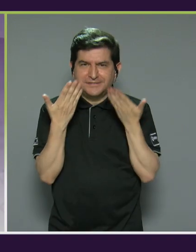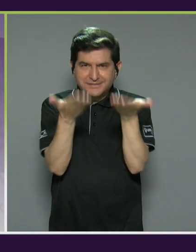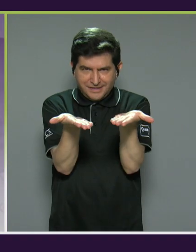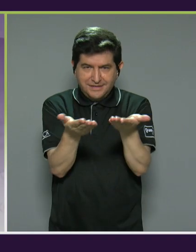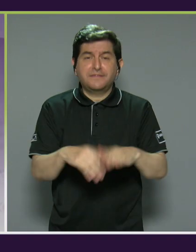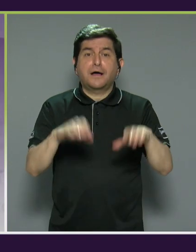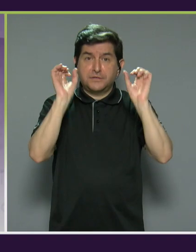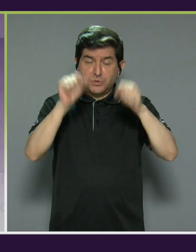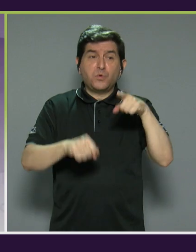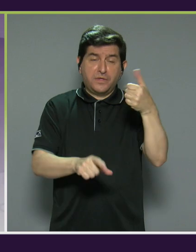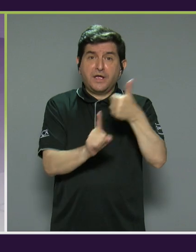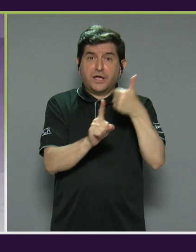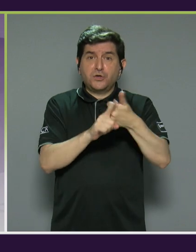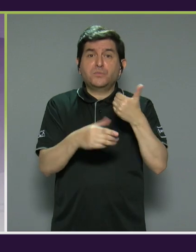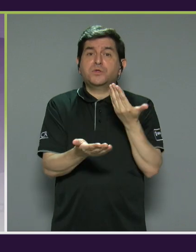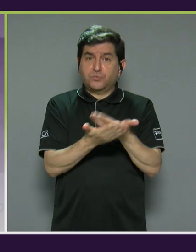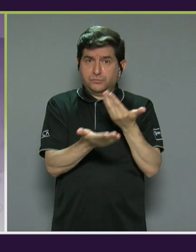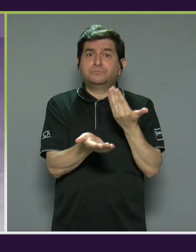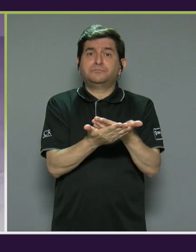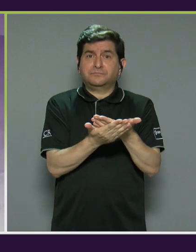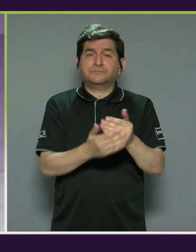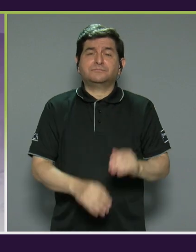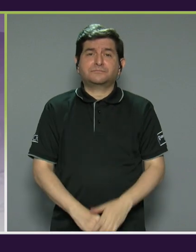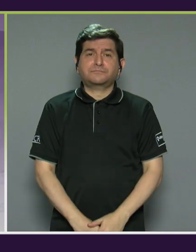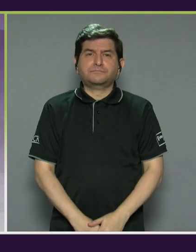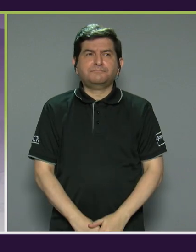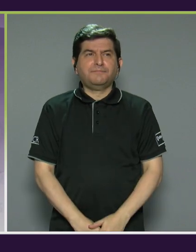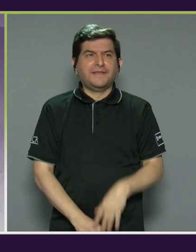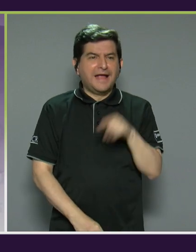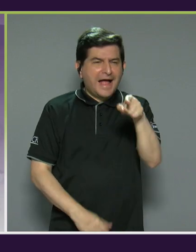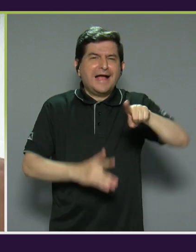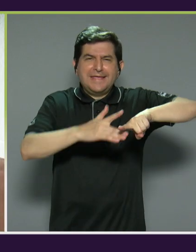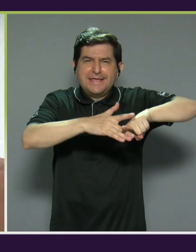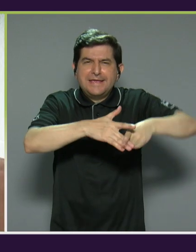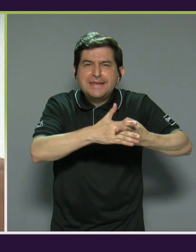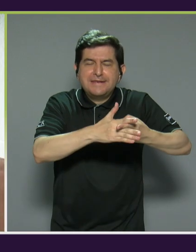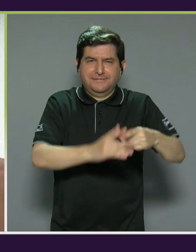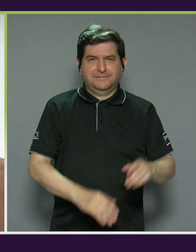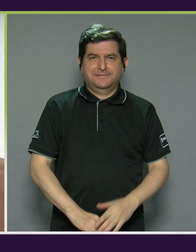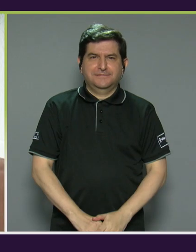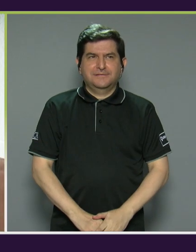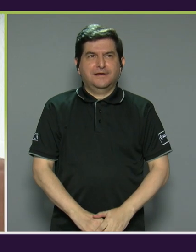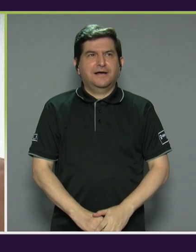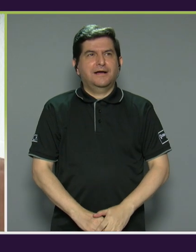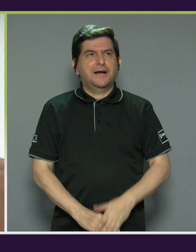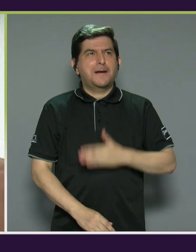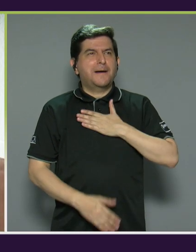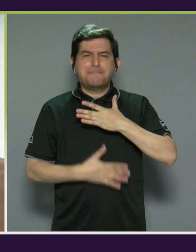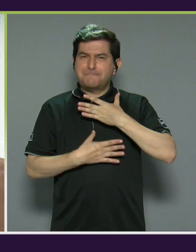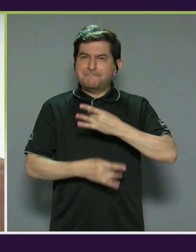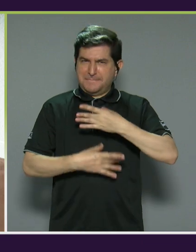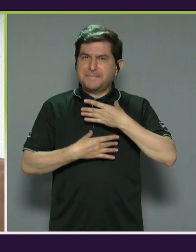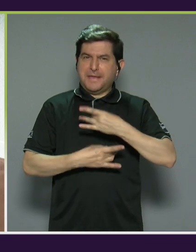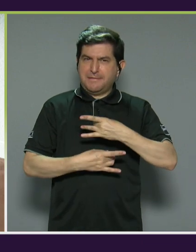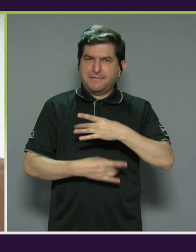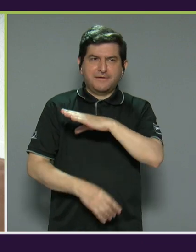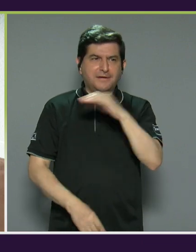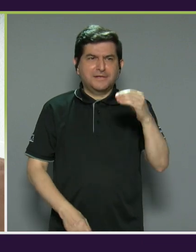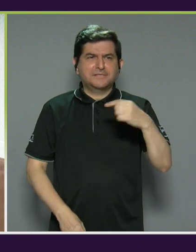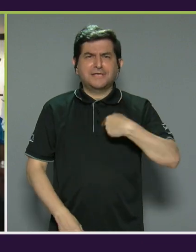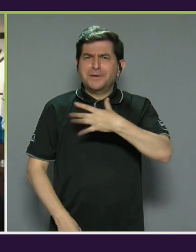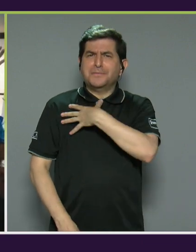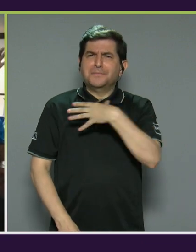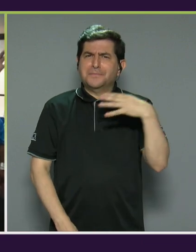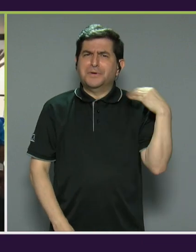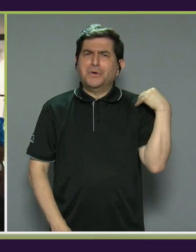se puede, ellos mismos lo han demostrado. Entonces, digamos que de ahí nace como mi interés, y la verdad es que me gusta